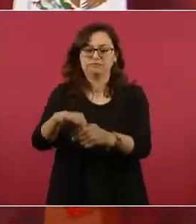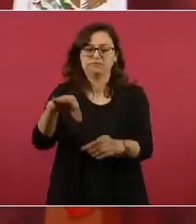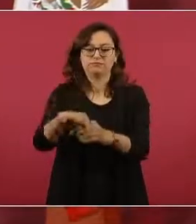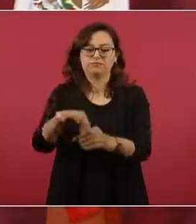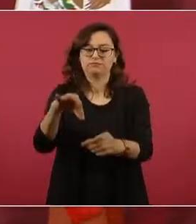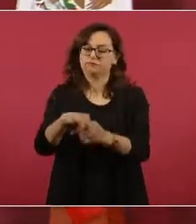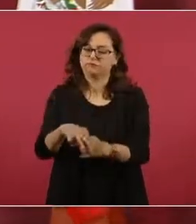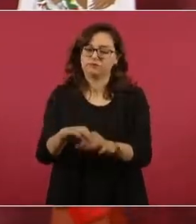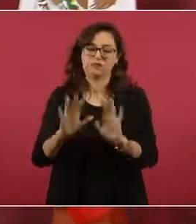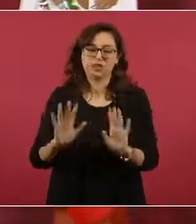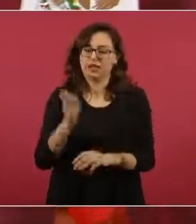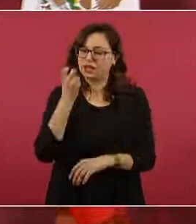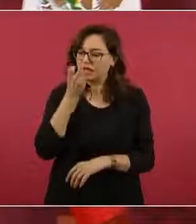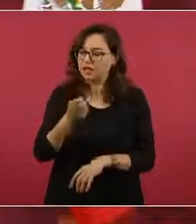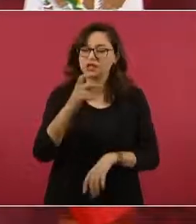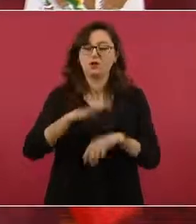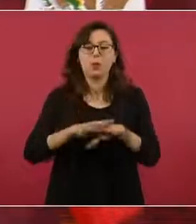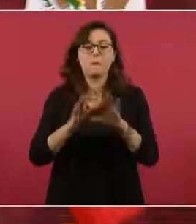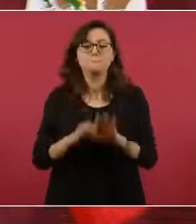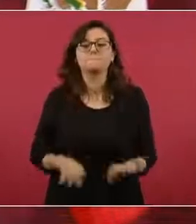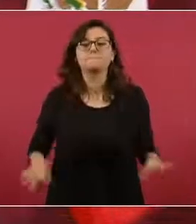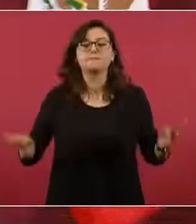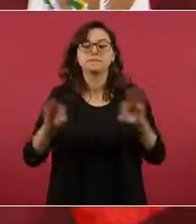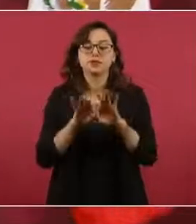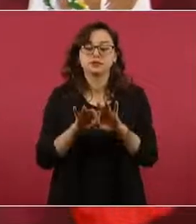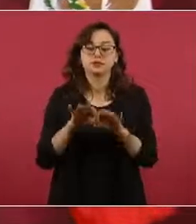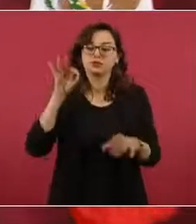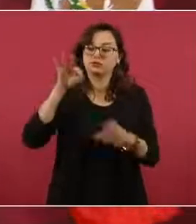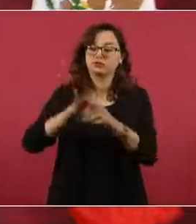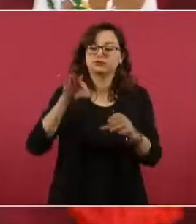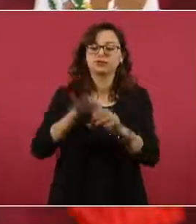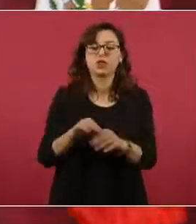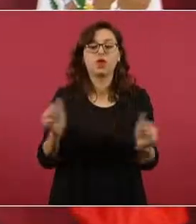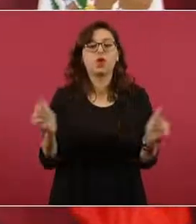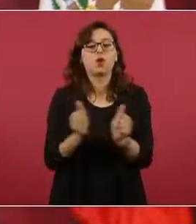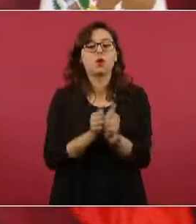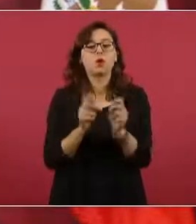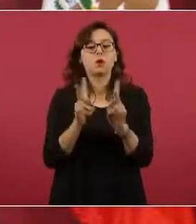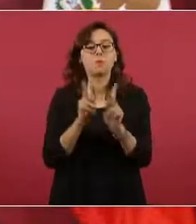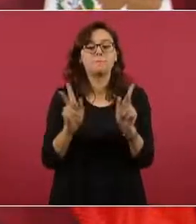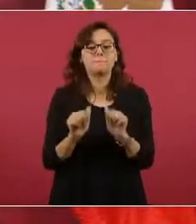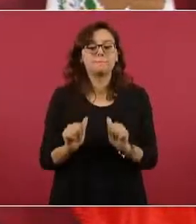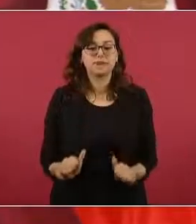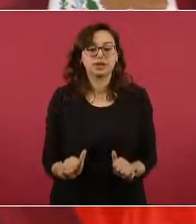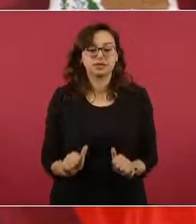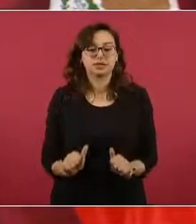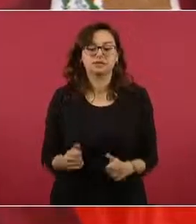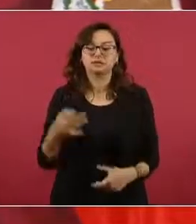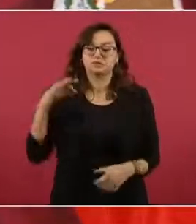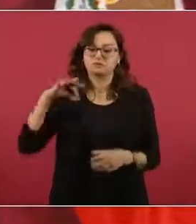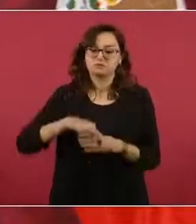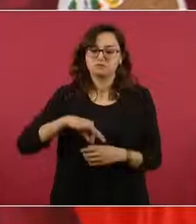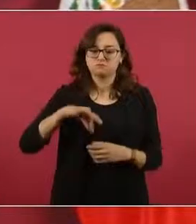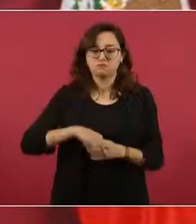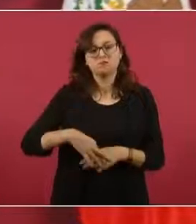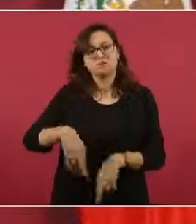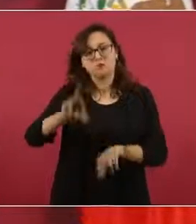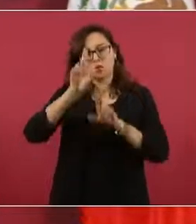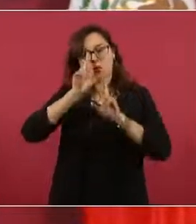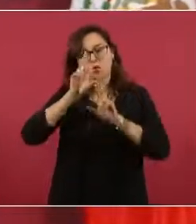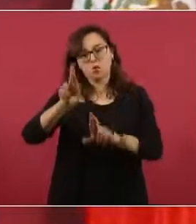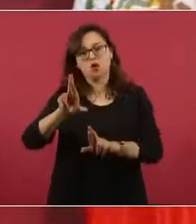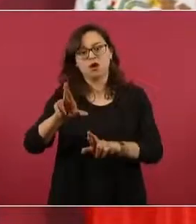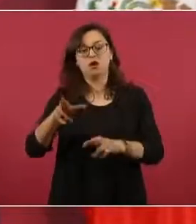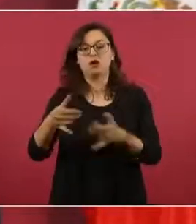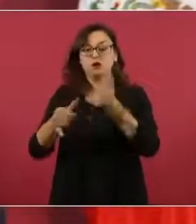transcurran de manera pacífica, que se respete el voto, que